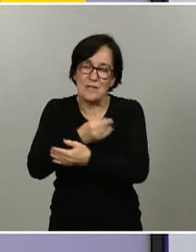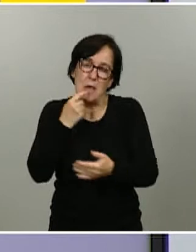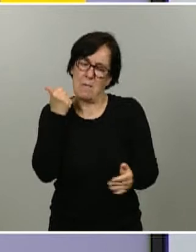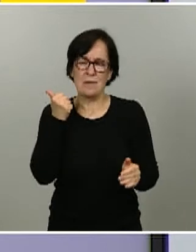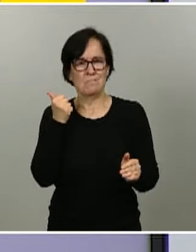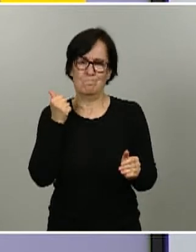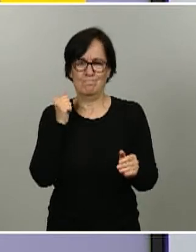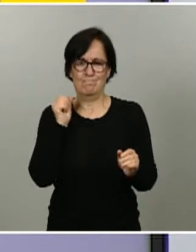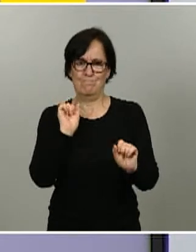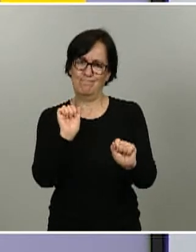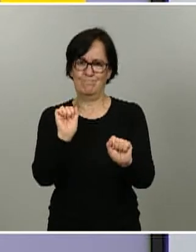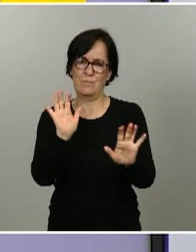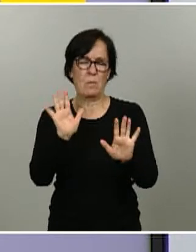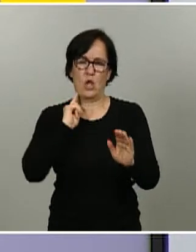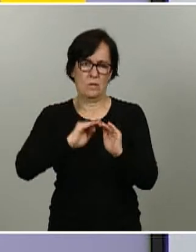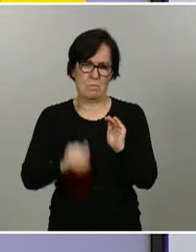pero es ligeramente inferior.